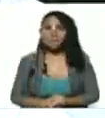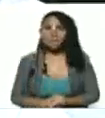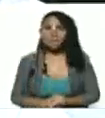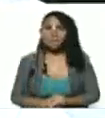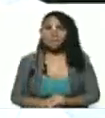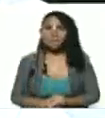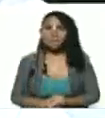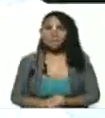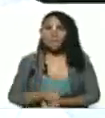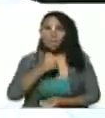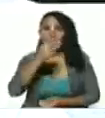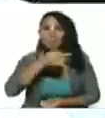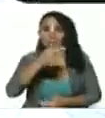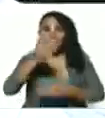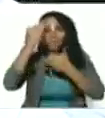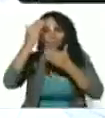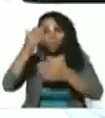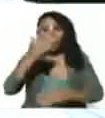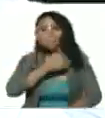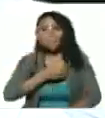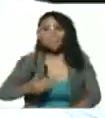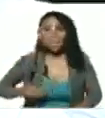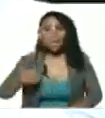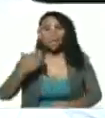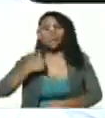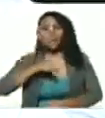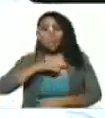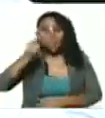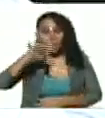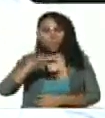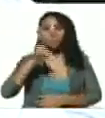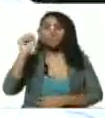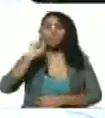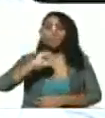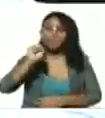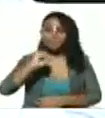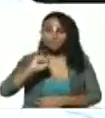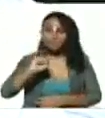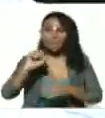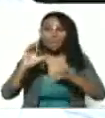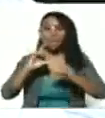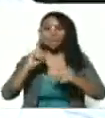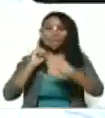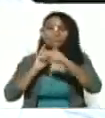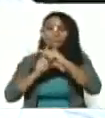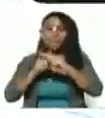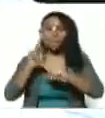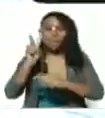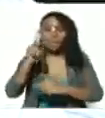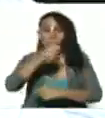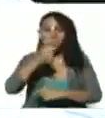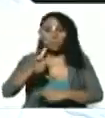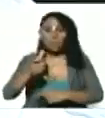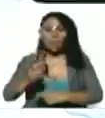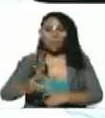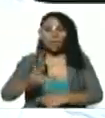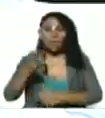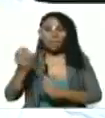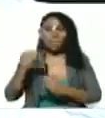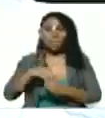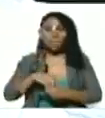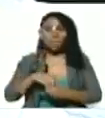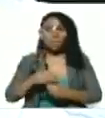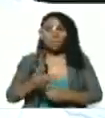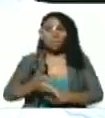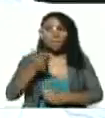buenas tardes saludos presidenta a usted y a nuestro pueblo efectivamente se identificaron dos casos en el país dos casos importados es